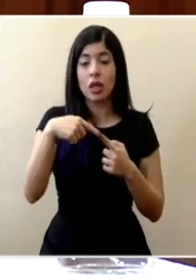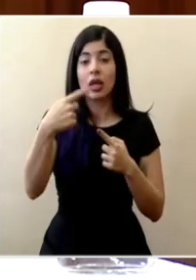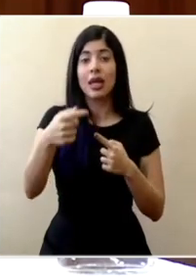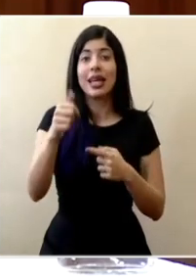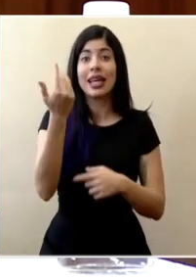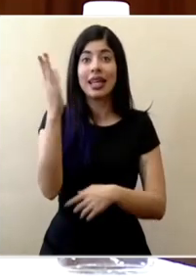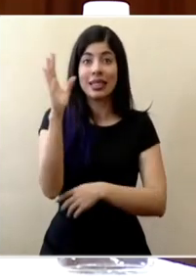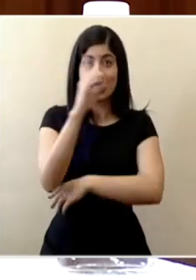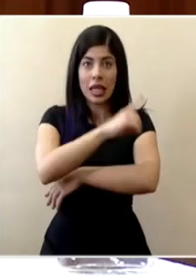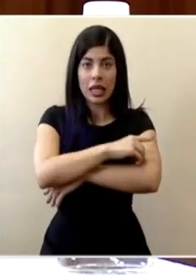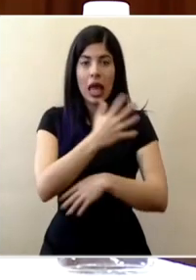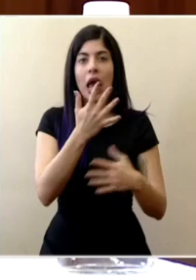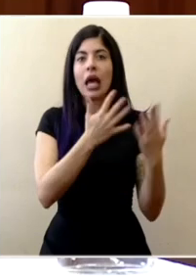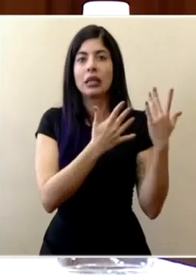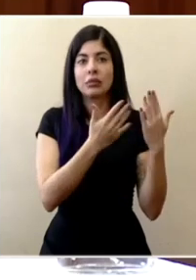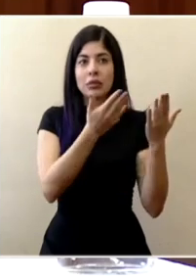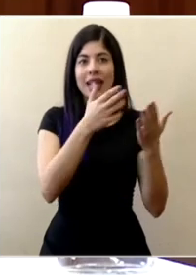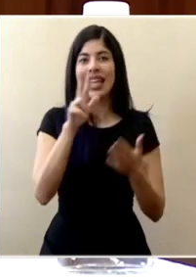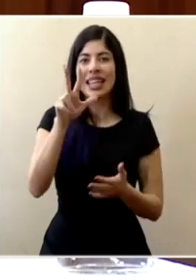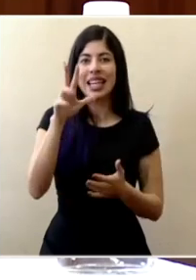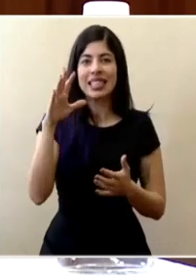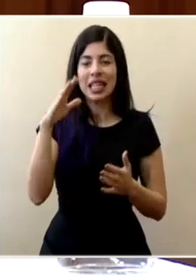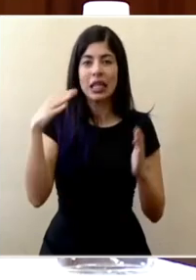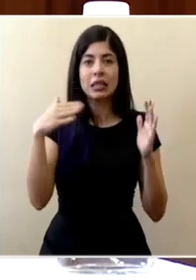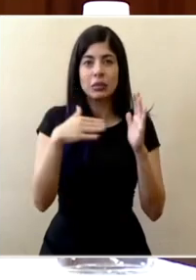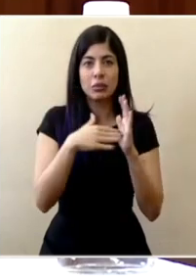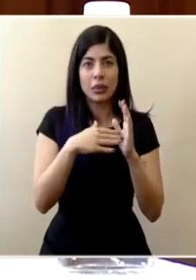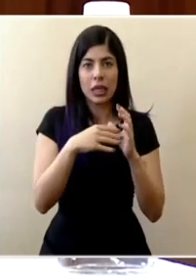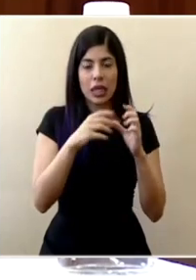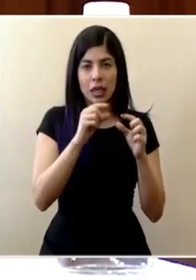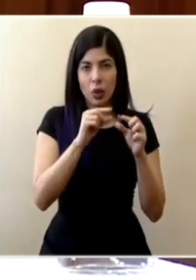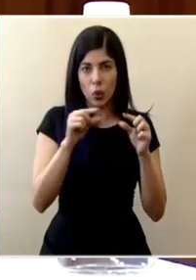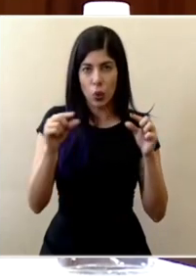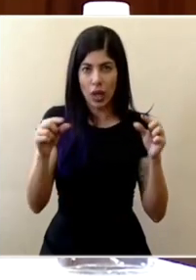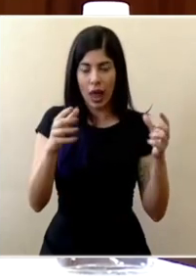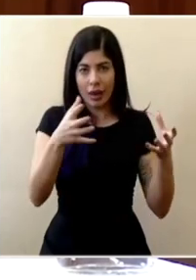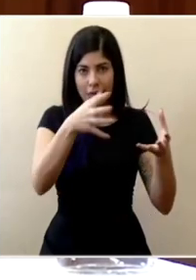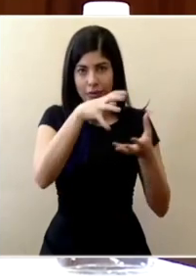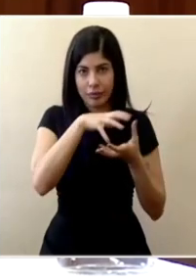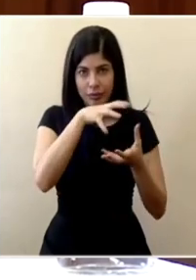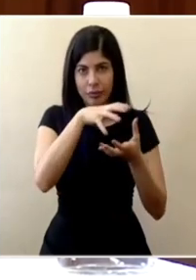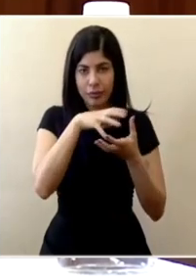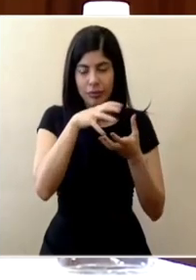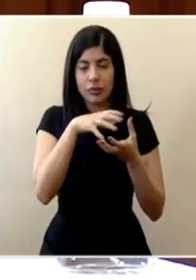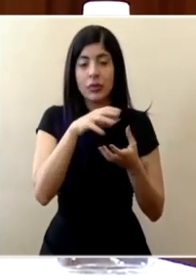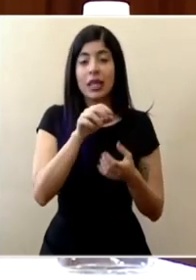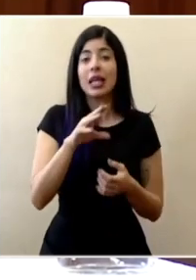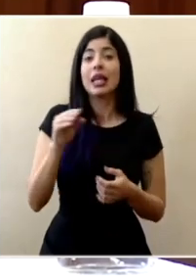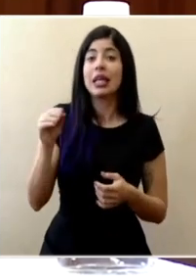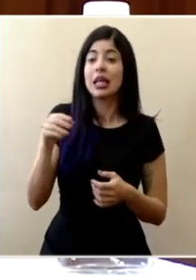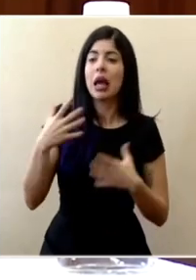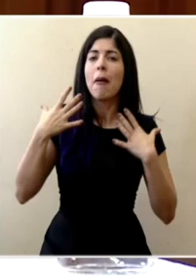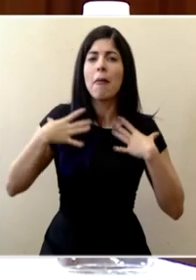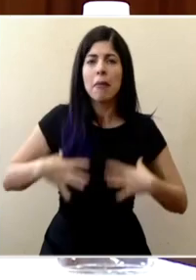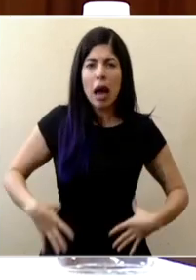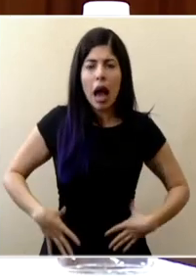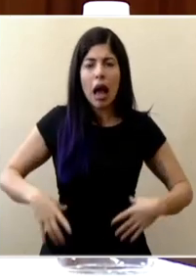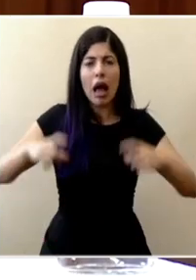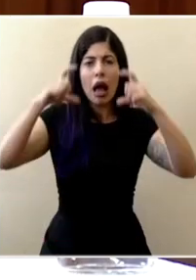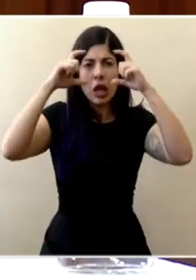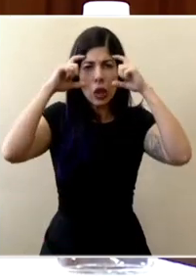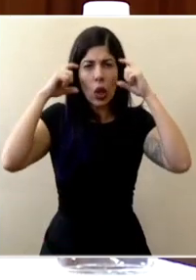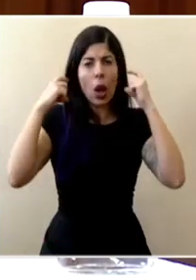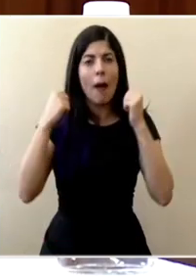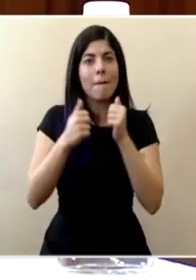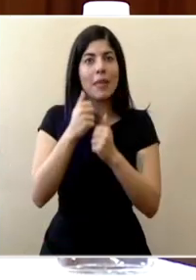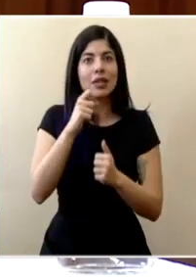días esperemos ingresen 300 mil unidades y de lo más tenemos batas antiojos que